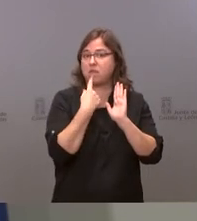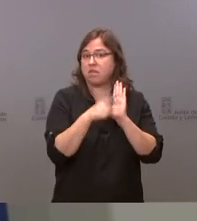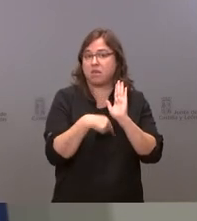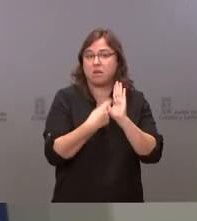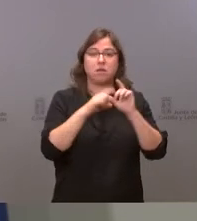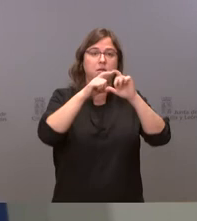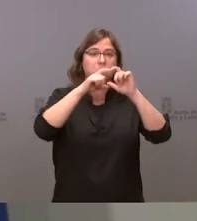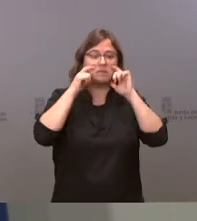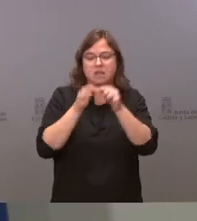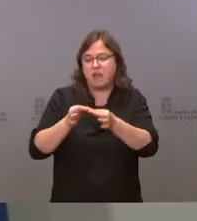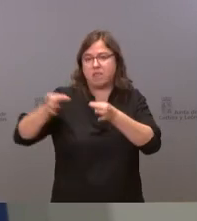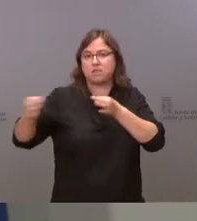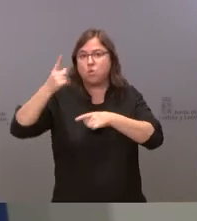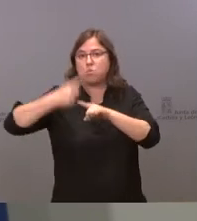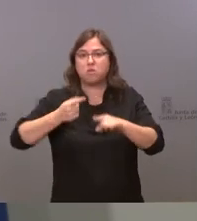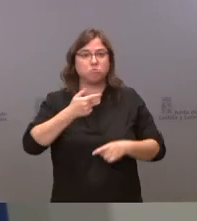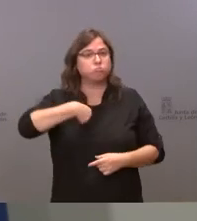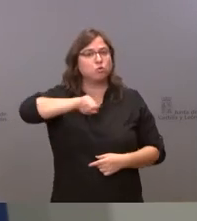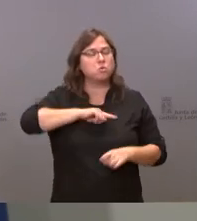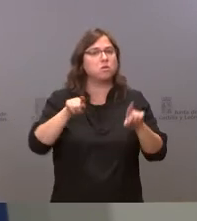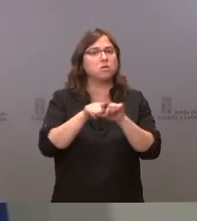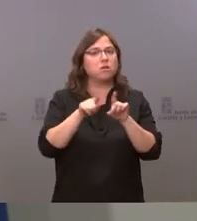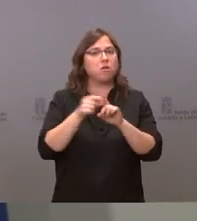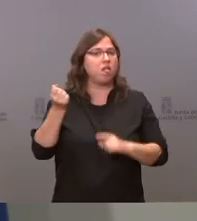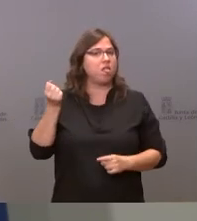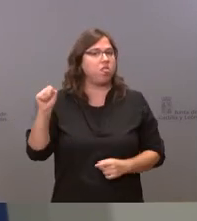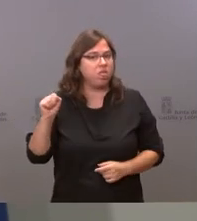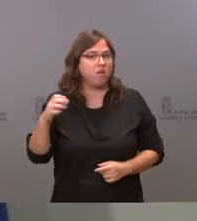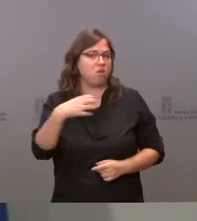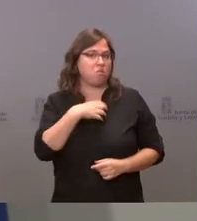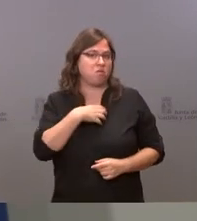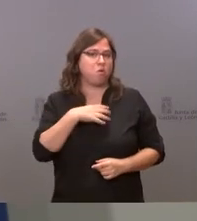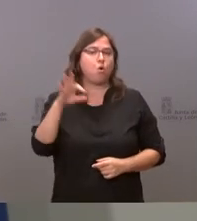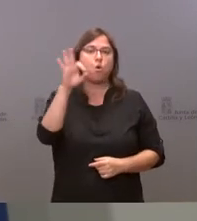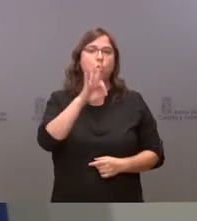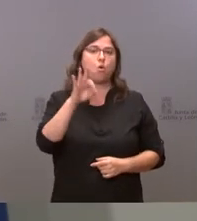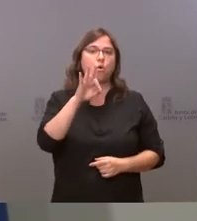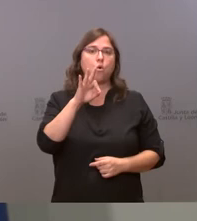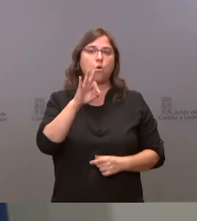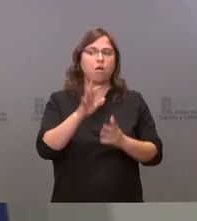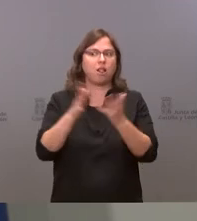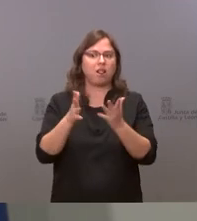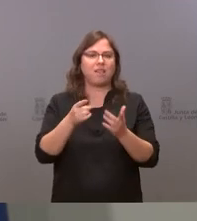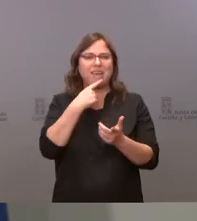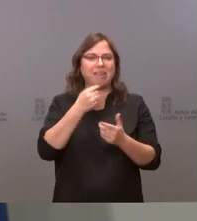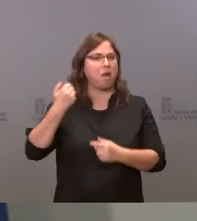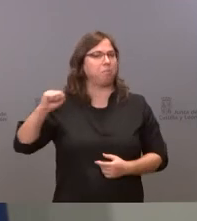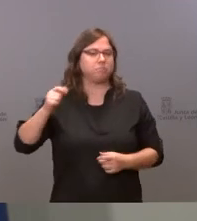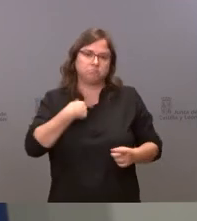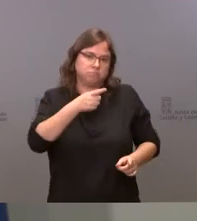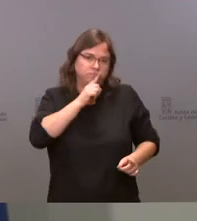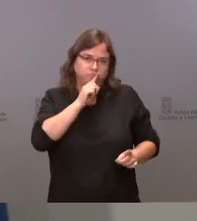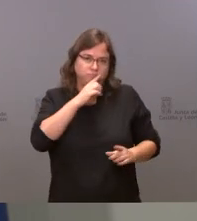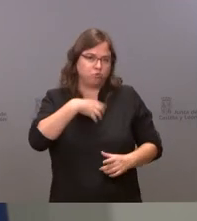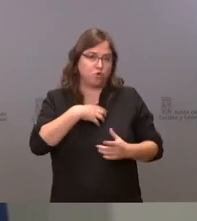mascarilla metro y medio y nosotros no podemos obviar ni mucho menos promover el incumplimiento de unas medidas que